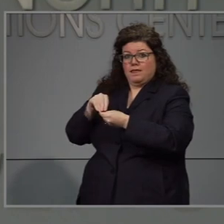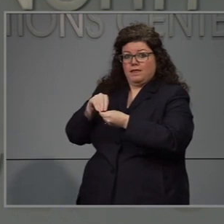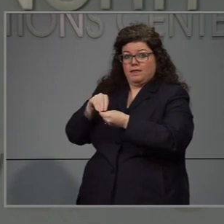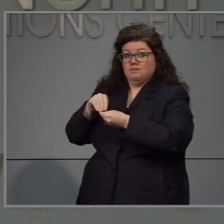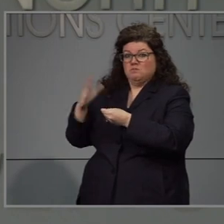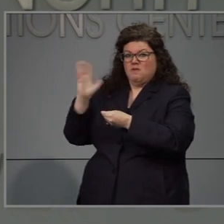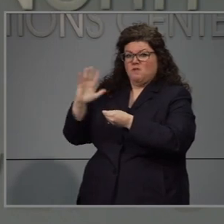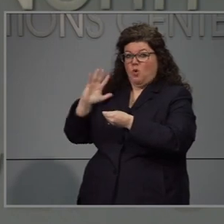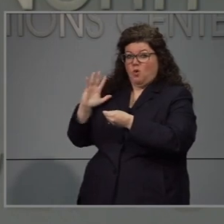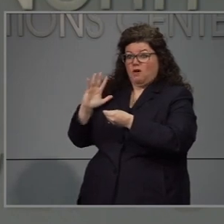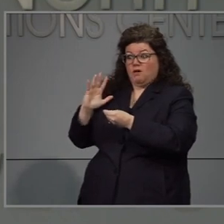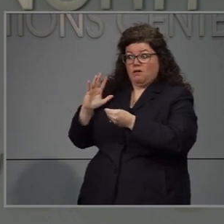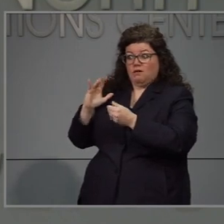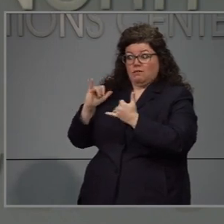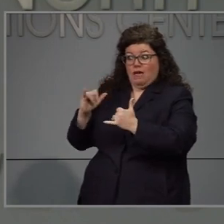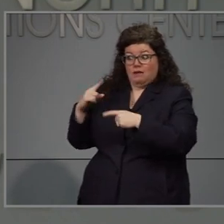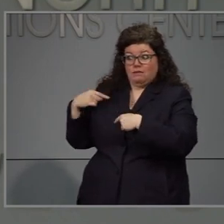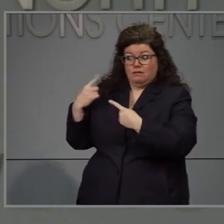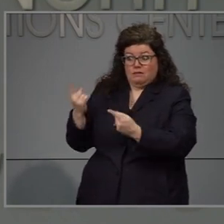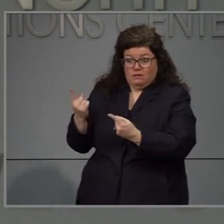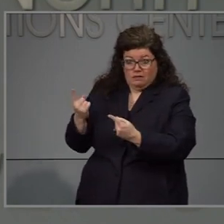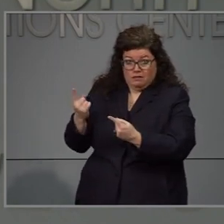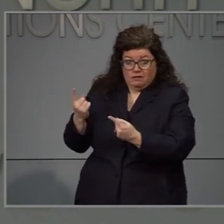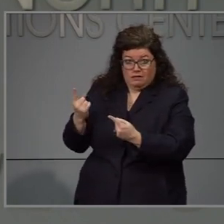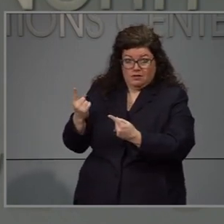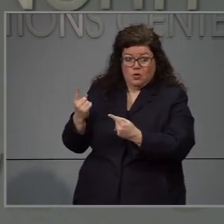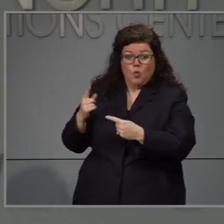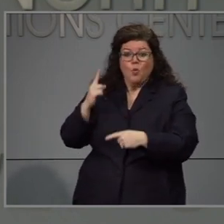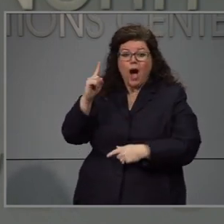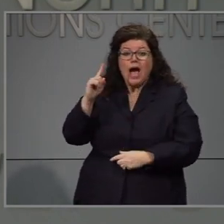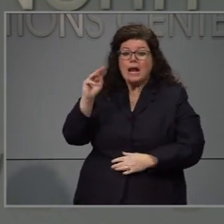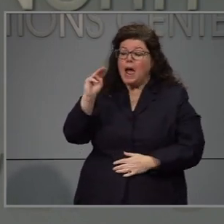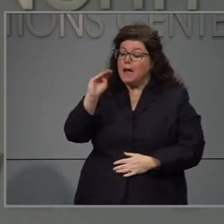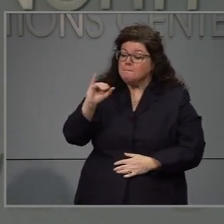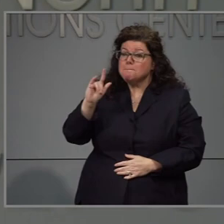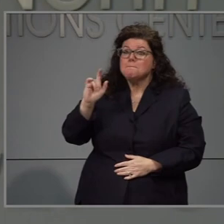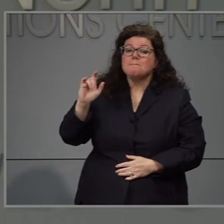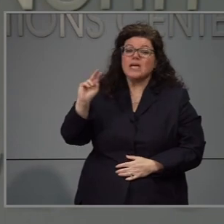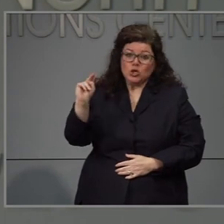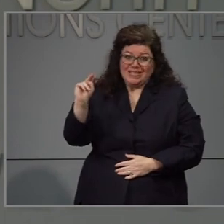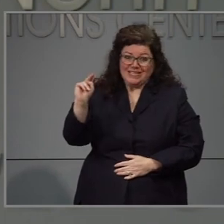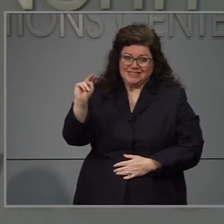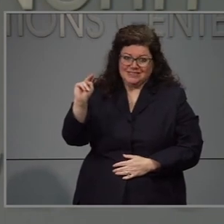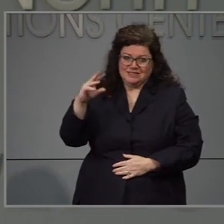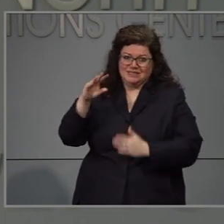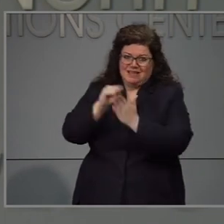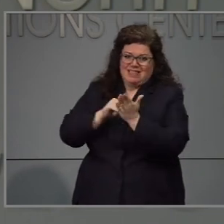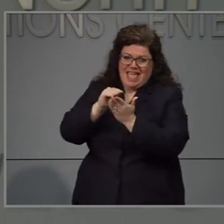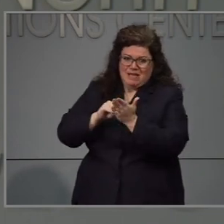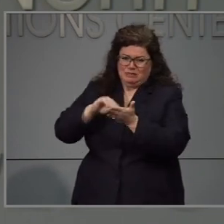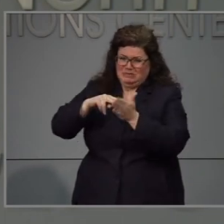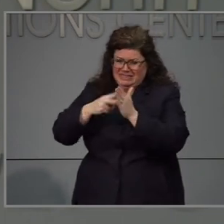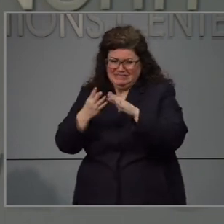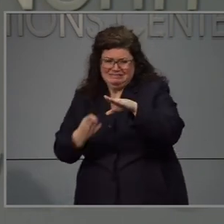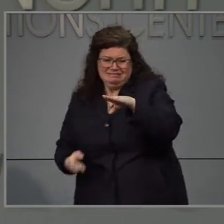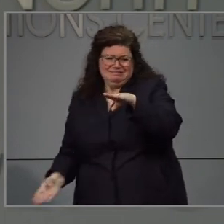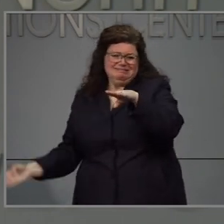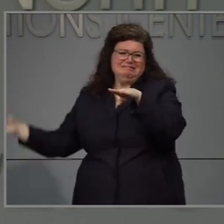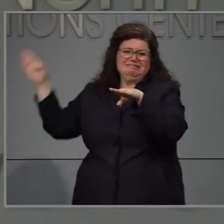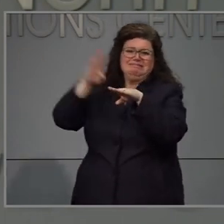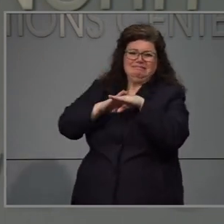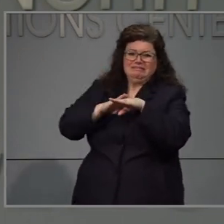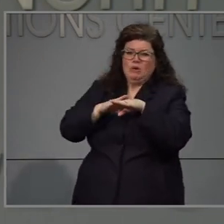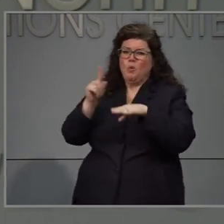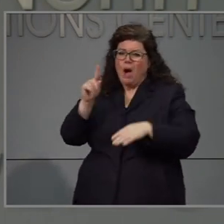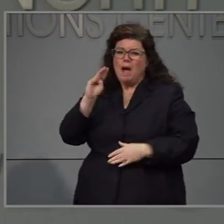en un periodo de dos meses tiene más de un millón de reclamos. Están trabajando arduamente y voy a hacer todo lo posible